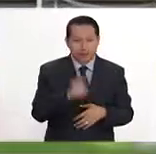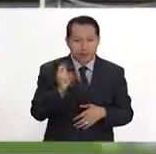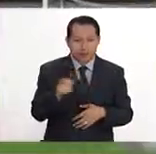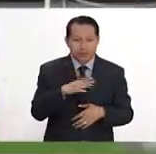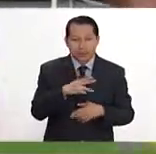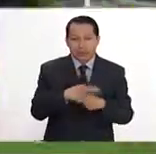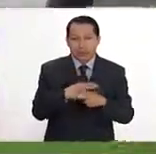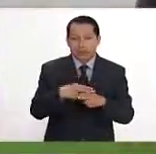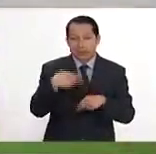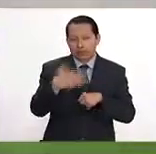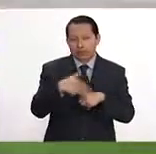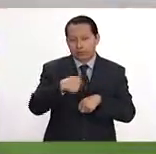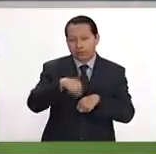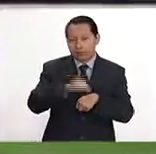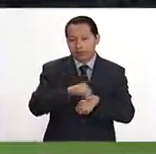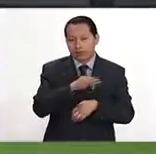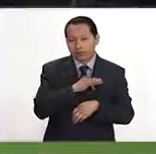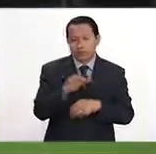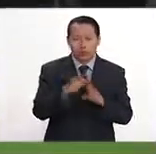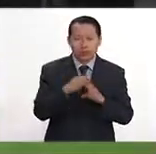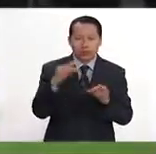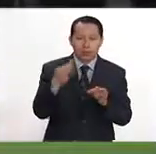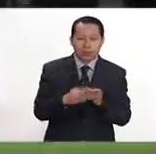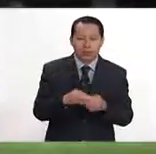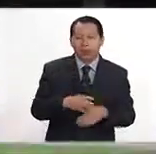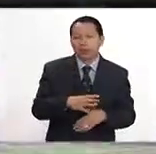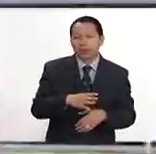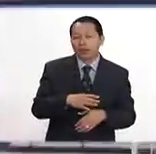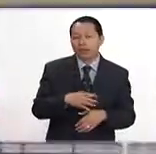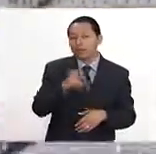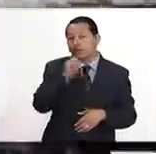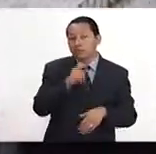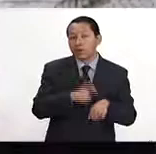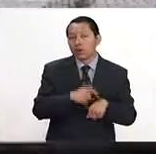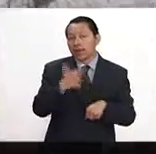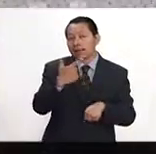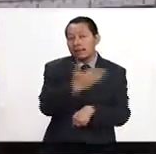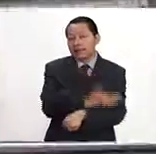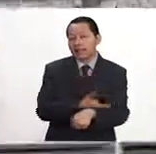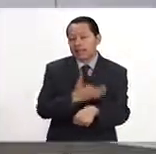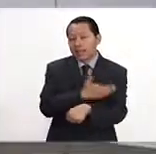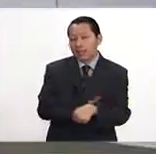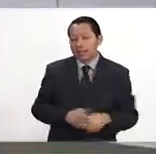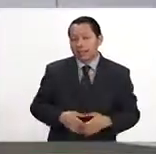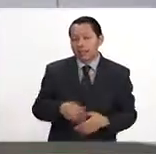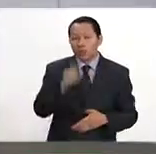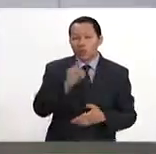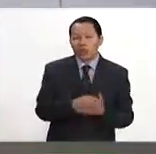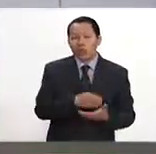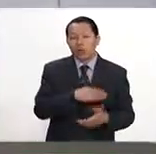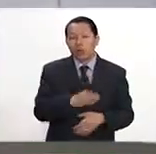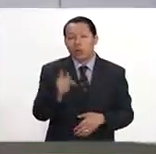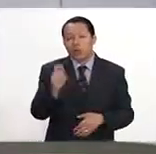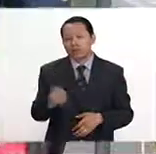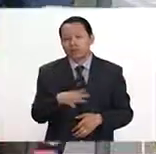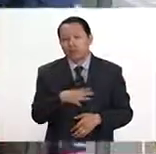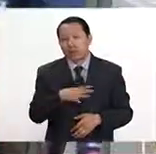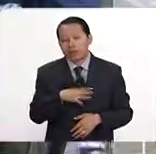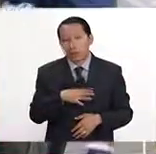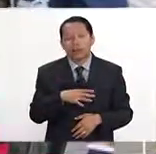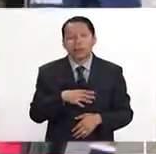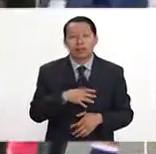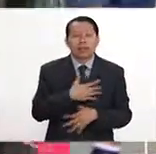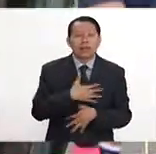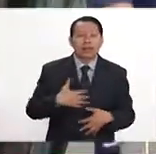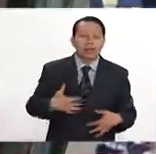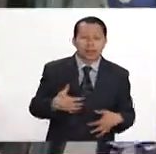obviamente, hasta la siguiente semana, cuando esté listo. Este será el encuentro a las 7 de la tarde. Lo único bueno de esto, digamos, es que los Tigres